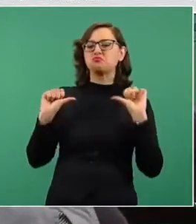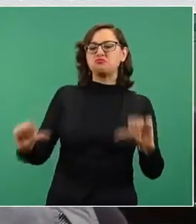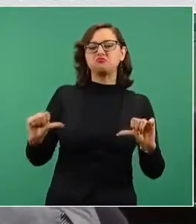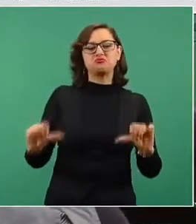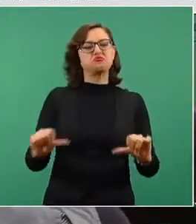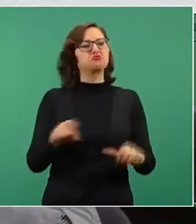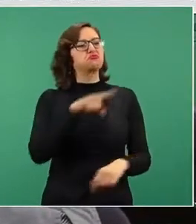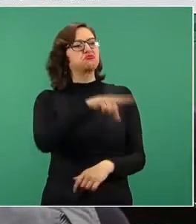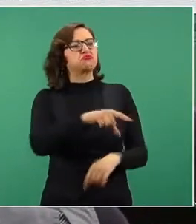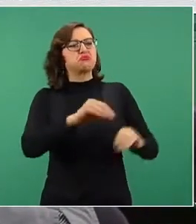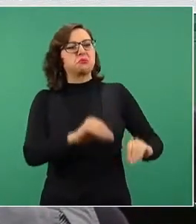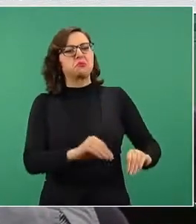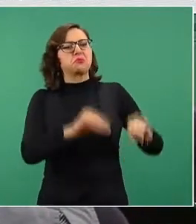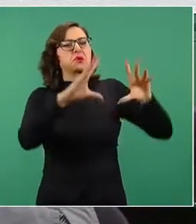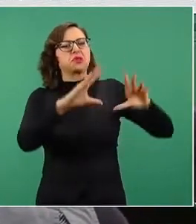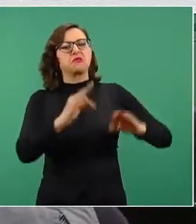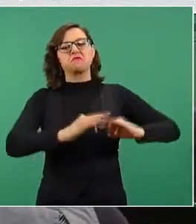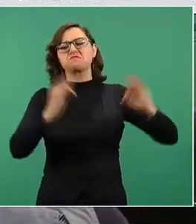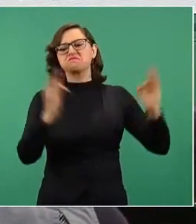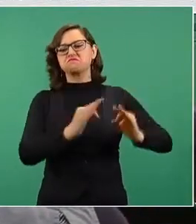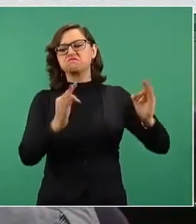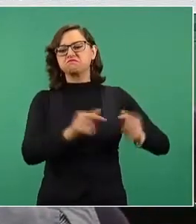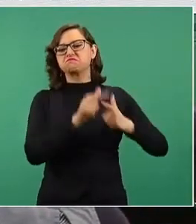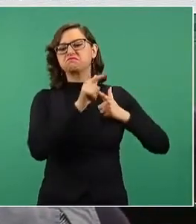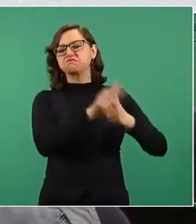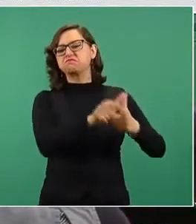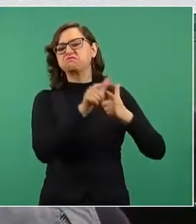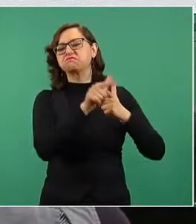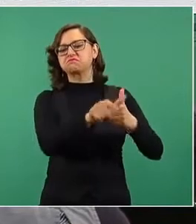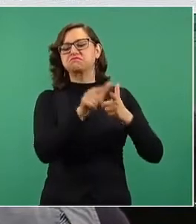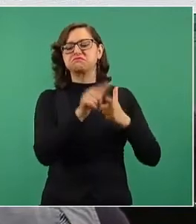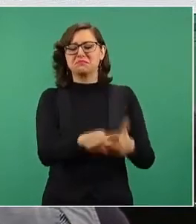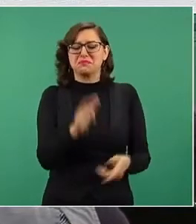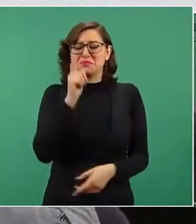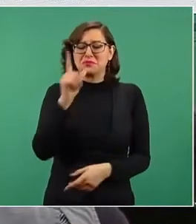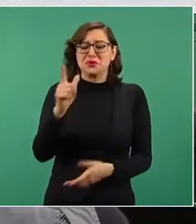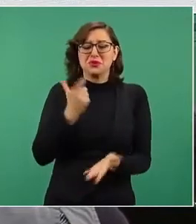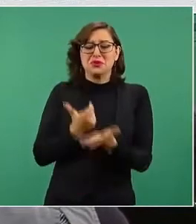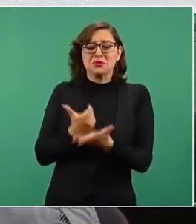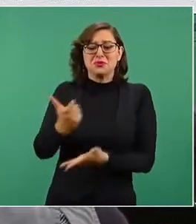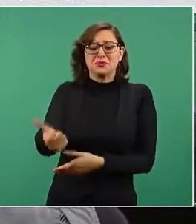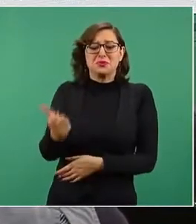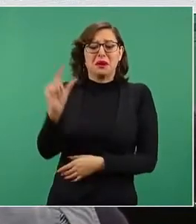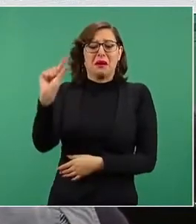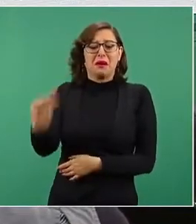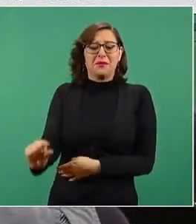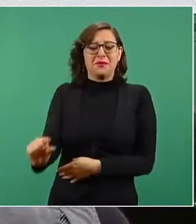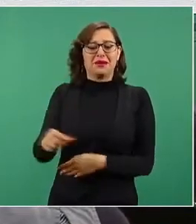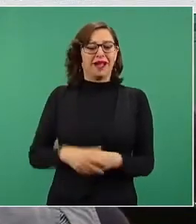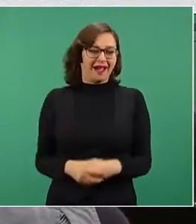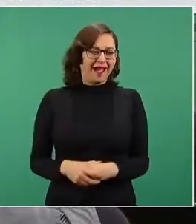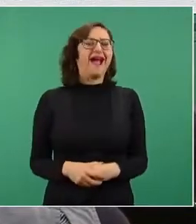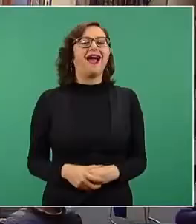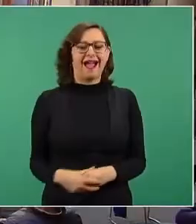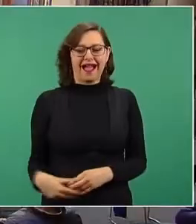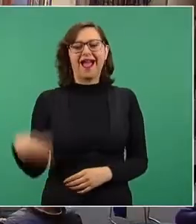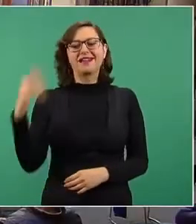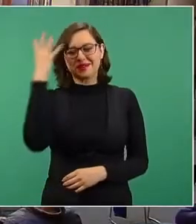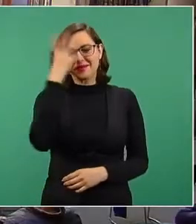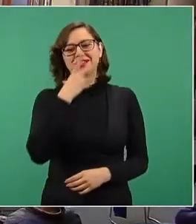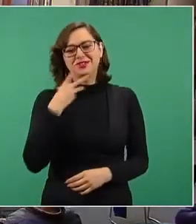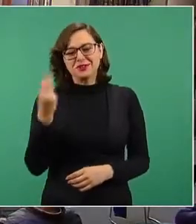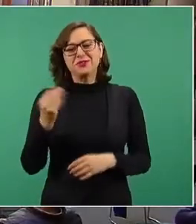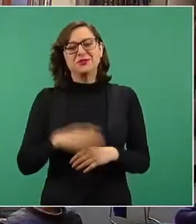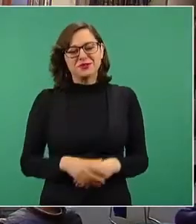además de que me subsidian esos refrigeradores, pues me subsidian la luz. Así que bonito, ¿no? ¿Quién no va a hacer un